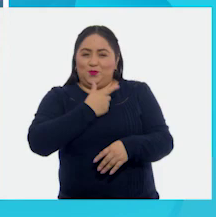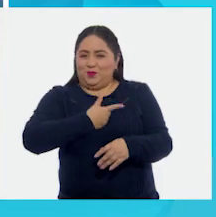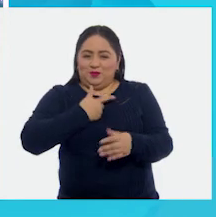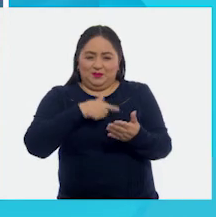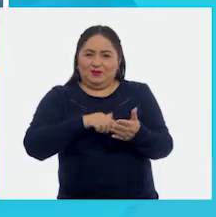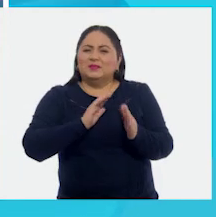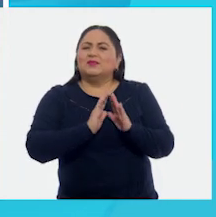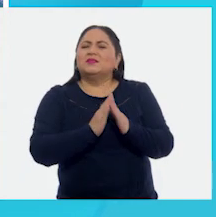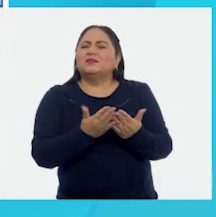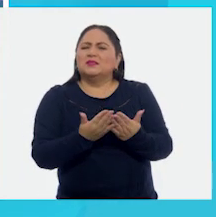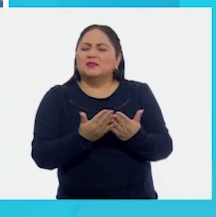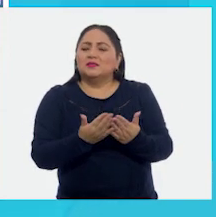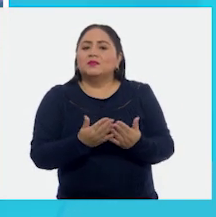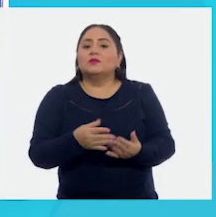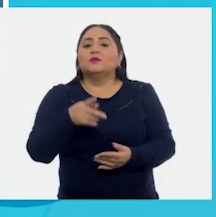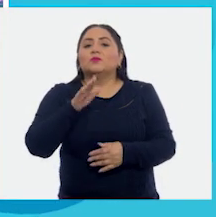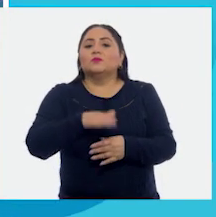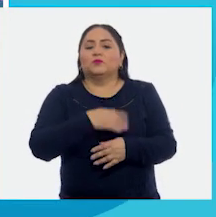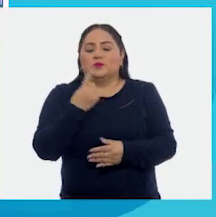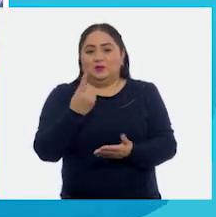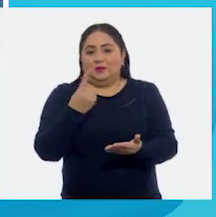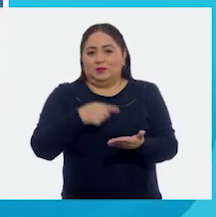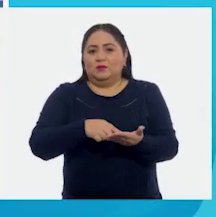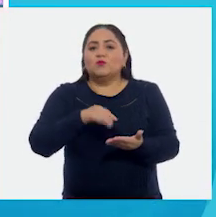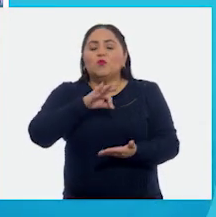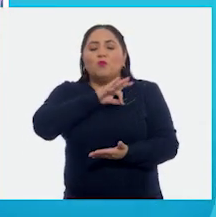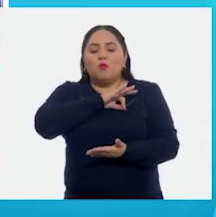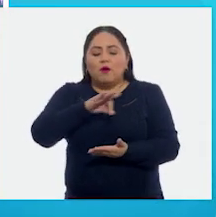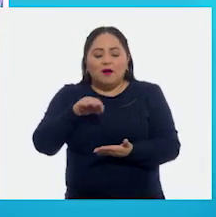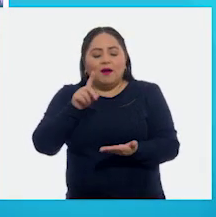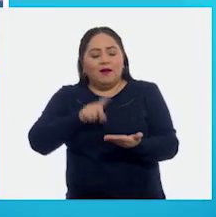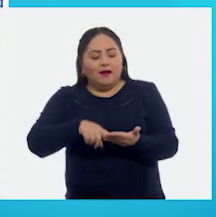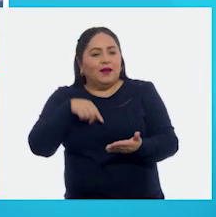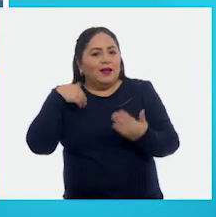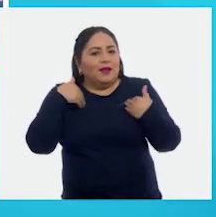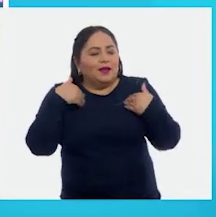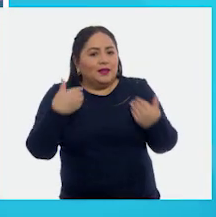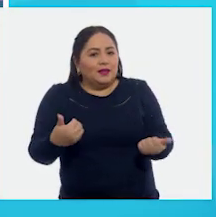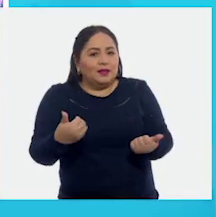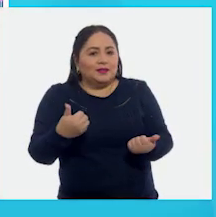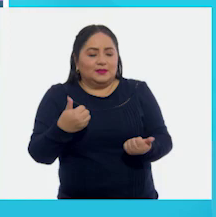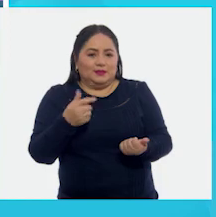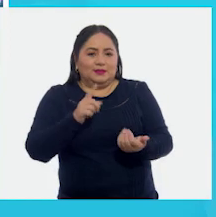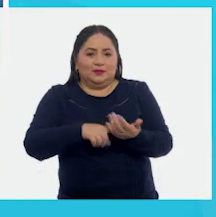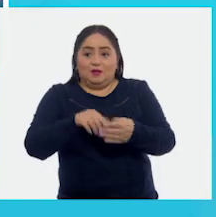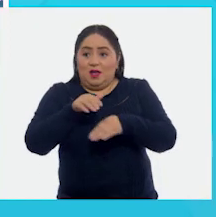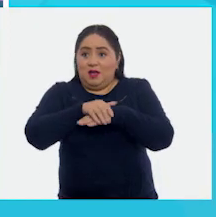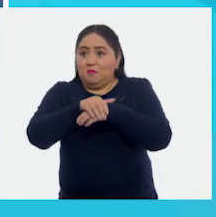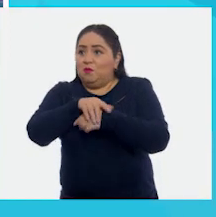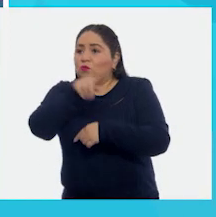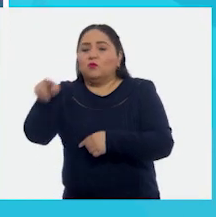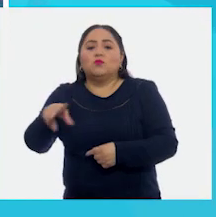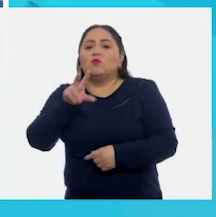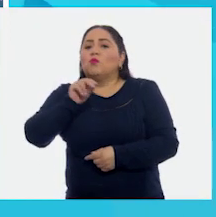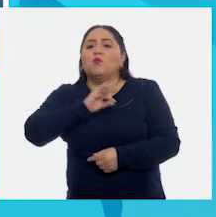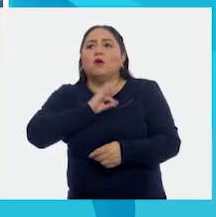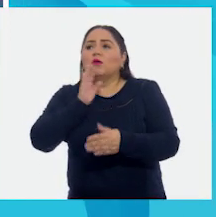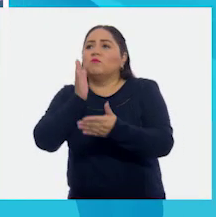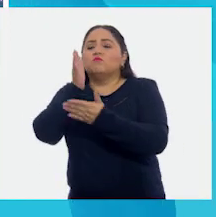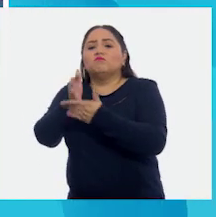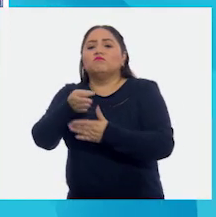libro fue que el osito pudo comprender que sus amigos no pudieron ir